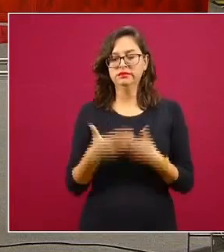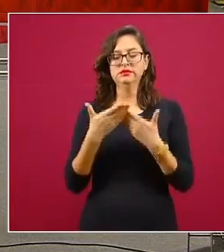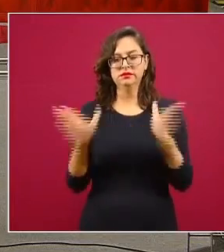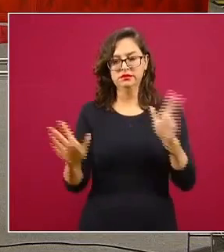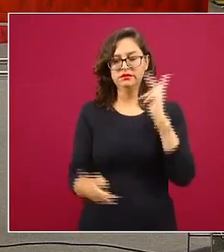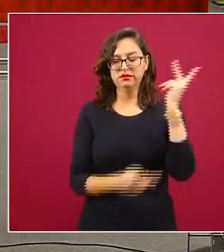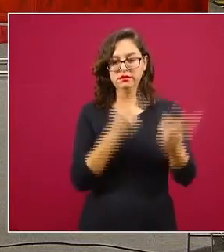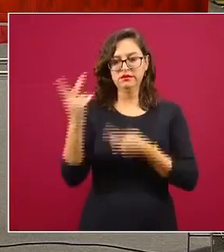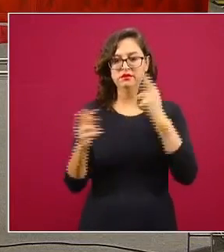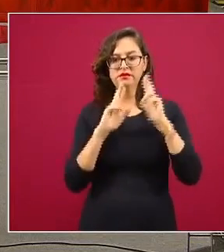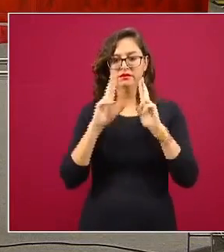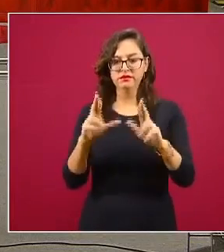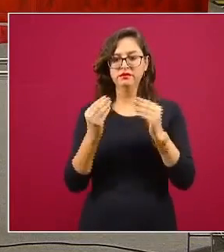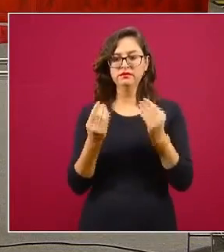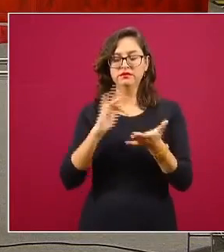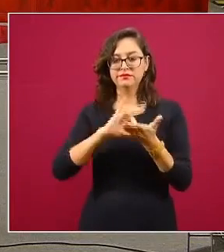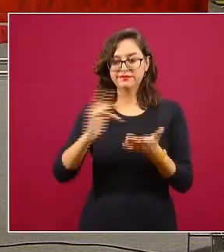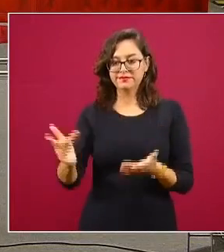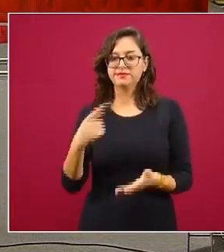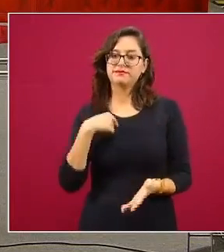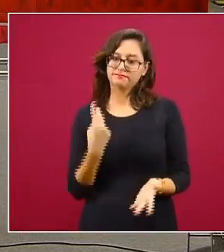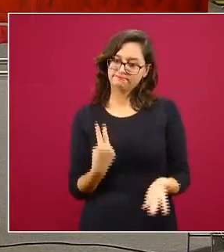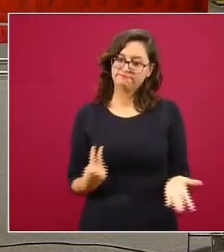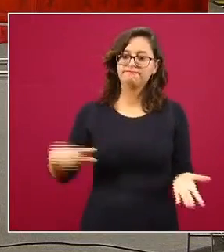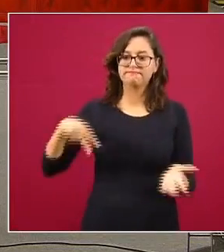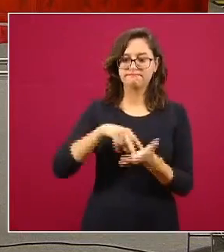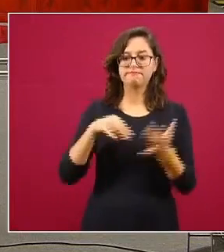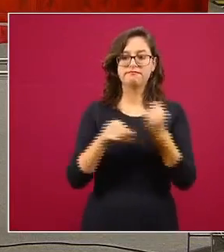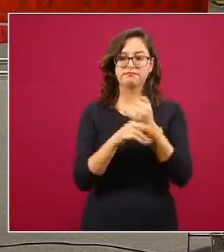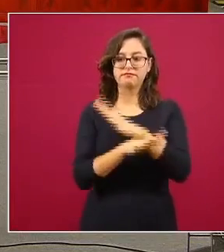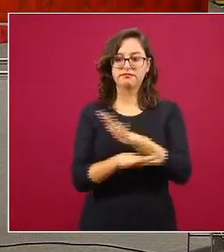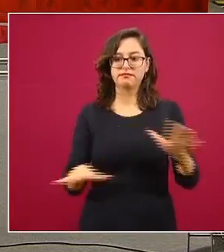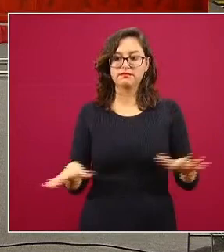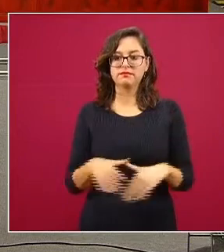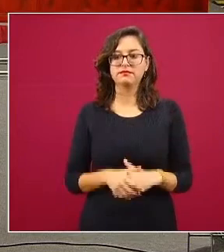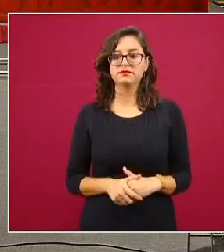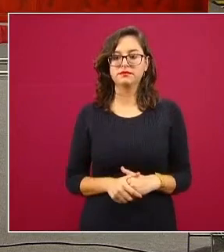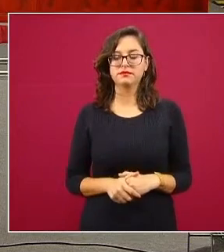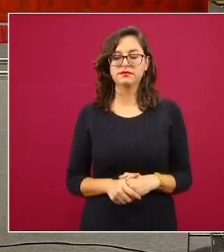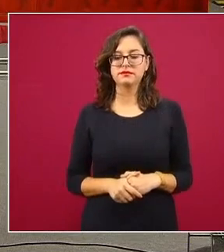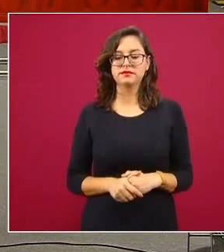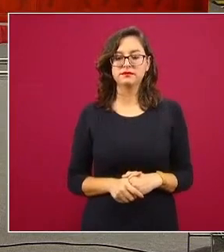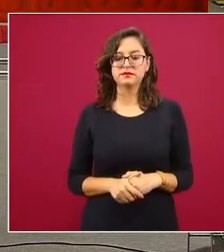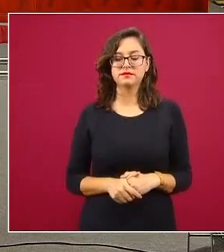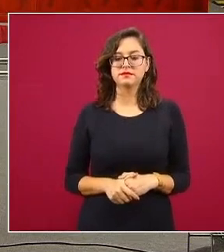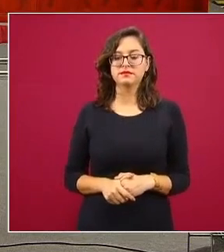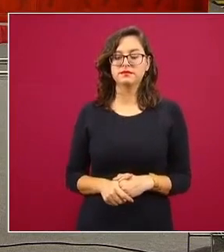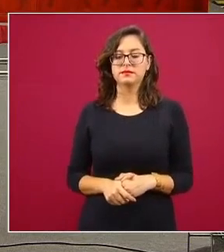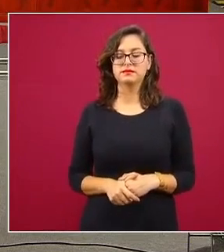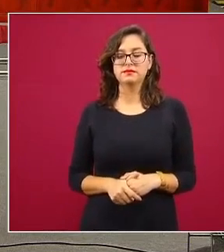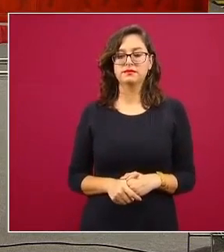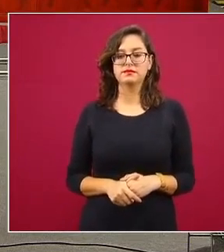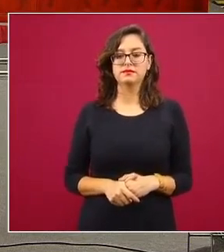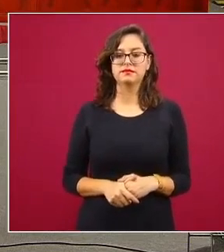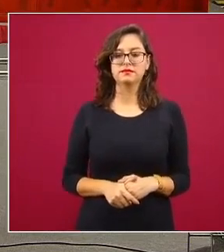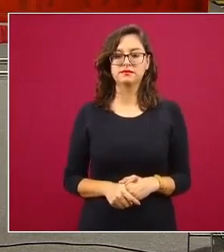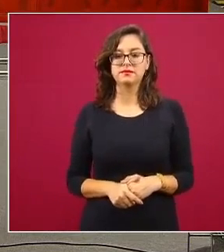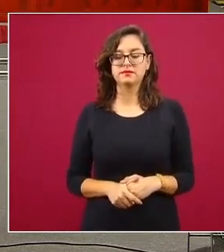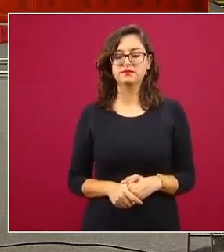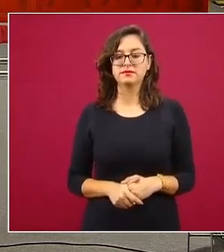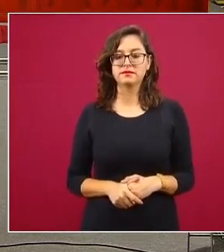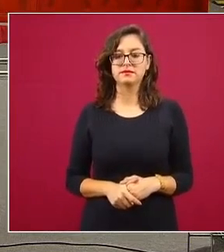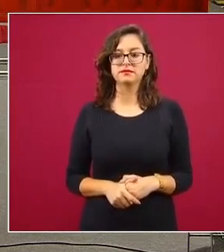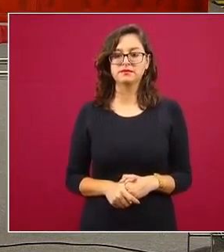para preguntas. Muchas gracias. Entonces, me voy a poner de pie para el informe. Entonces, vamos a ir rápido al